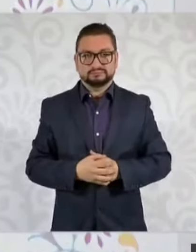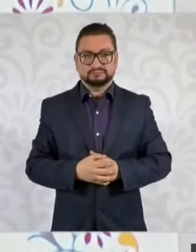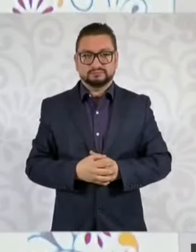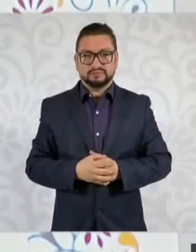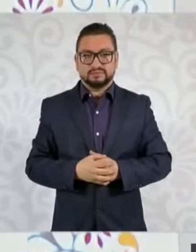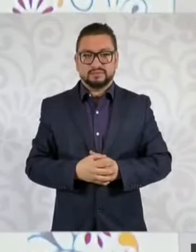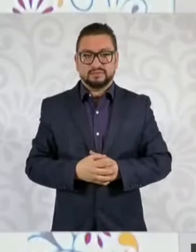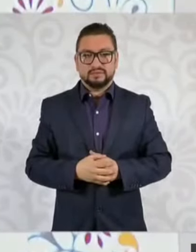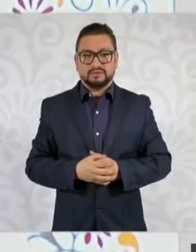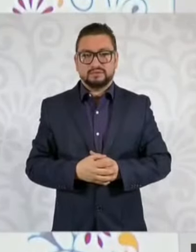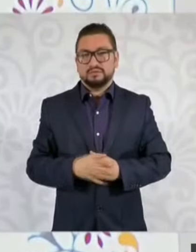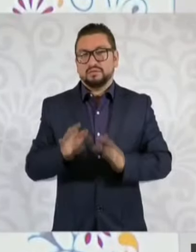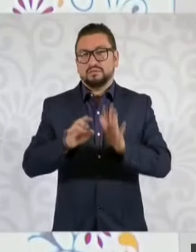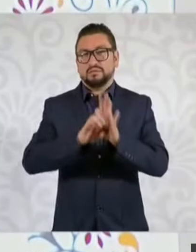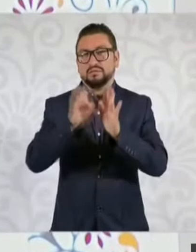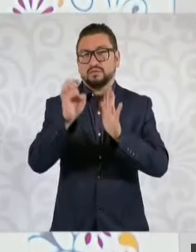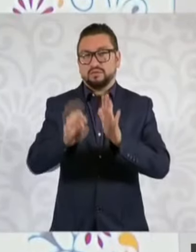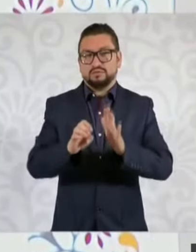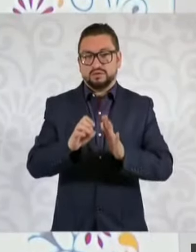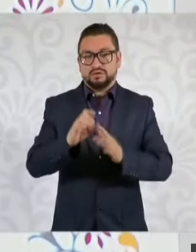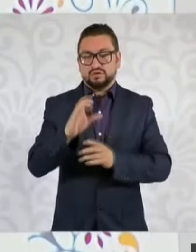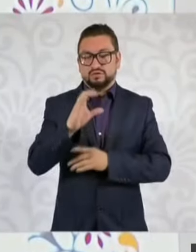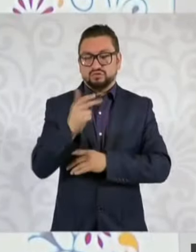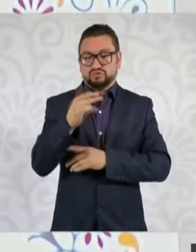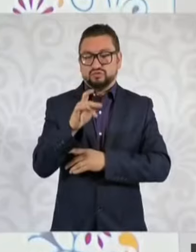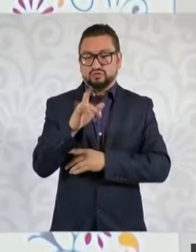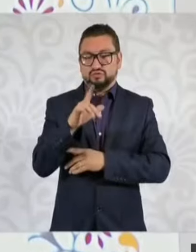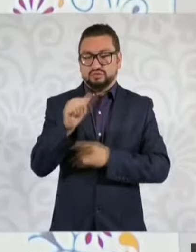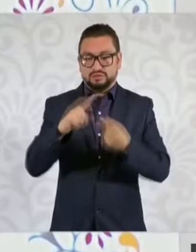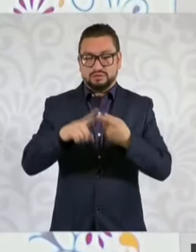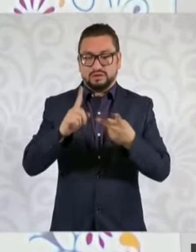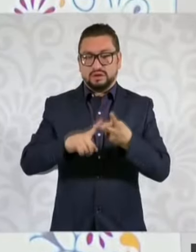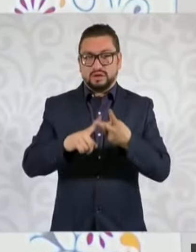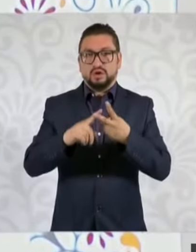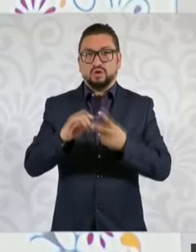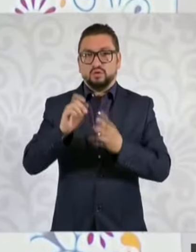Sólo hablemos de la masacre de Cholula y del Templo Mayor.